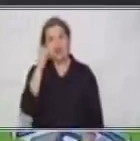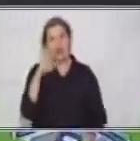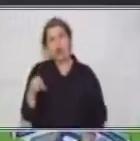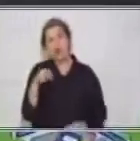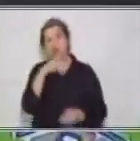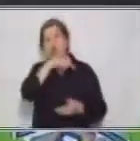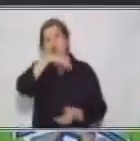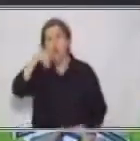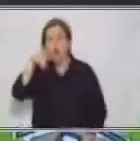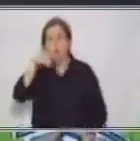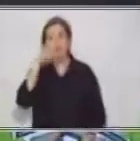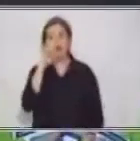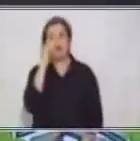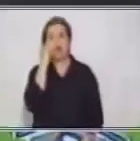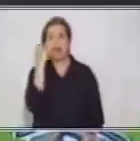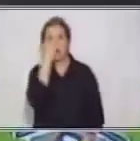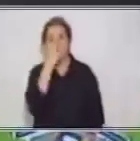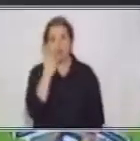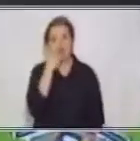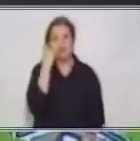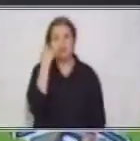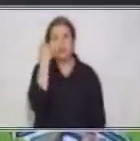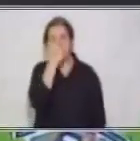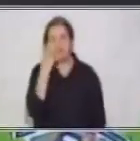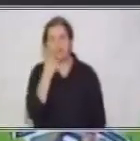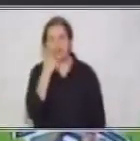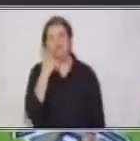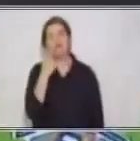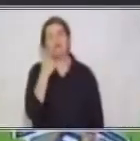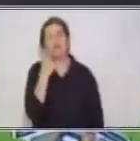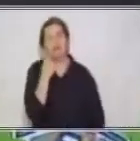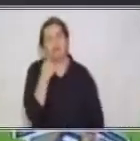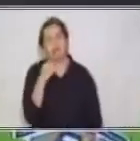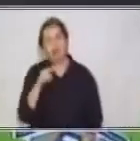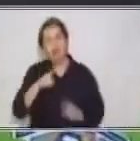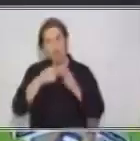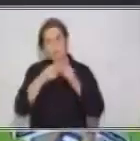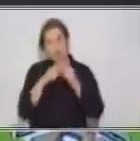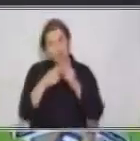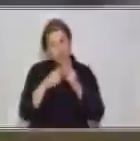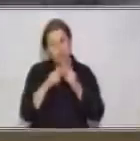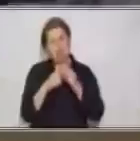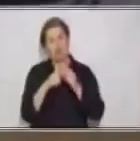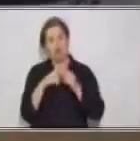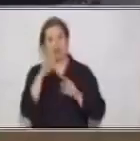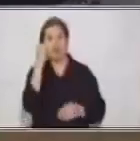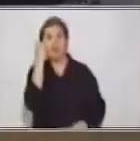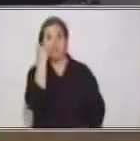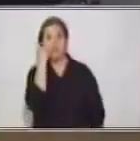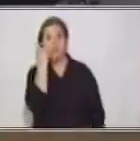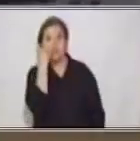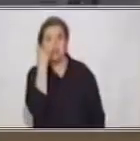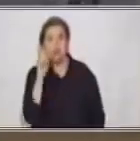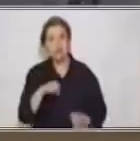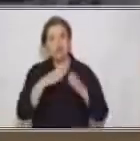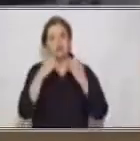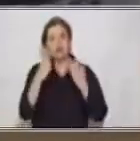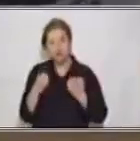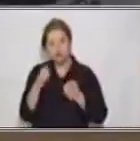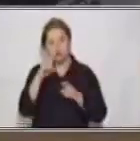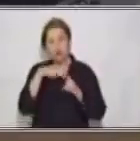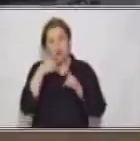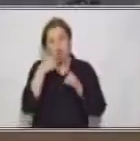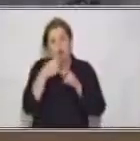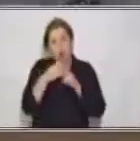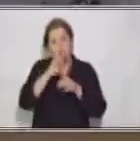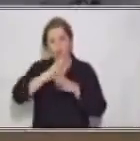puedo decir elba y isis. Para eso empleamos la e. Cuando voy a continuar con una palabra que comienza con i